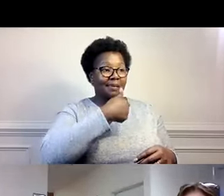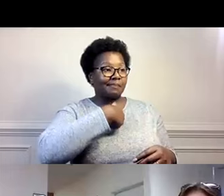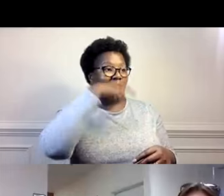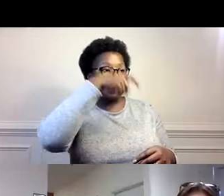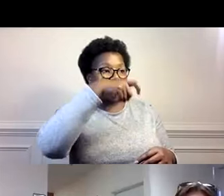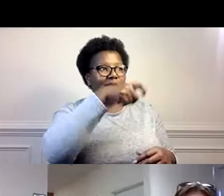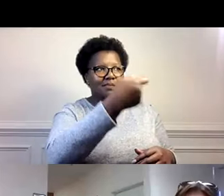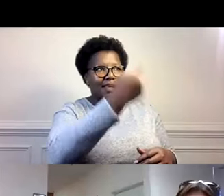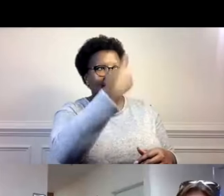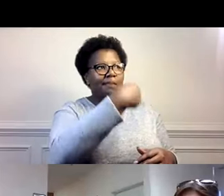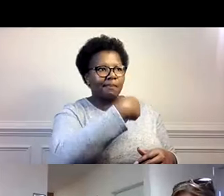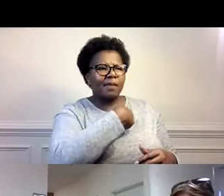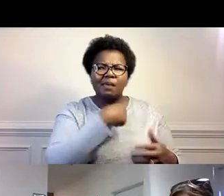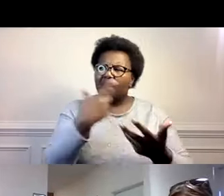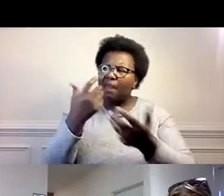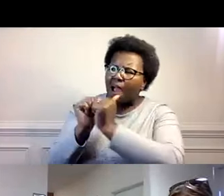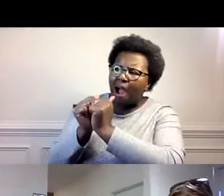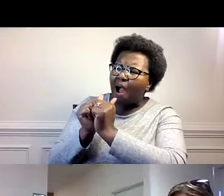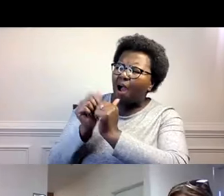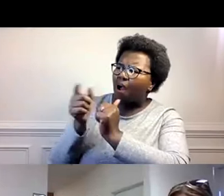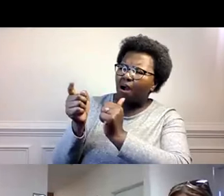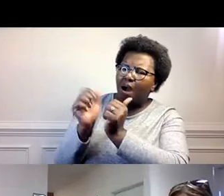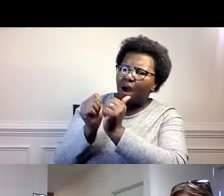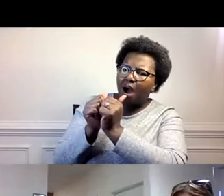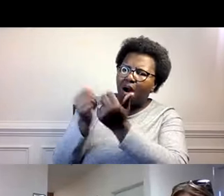me entiende. Ella entiende mis necesidades y mis deseos.